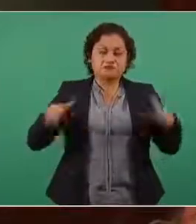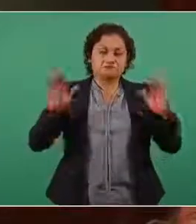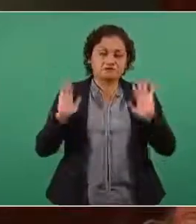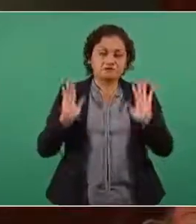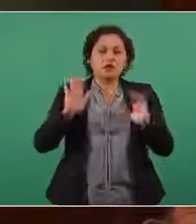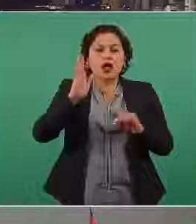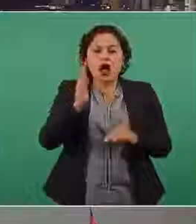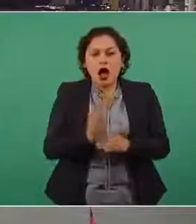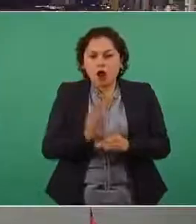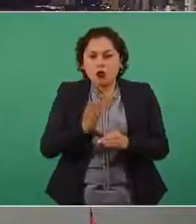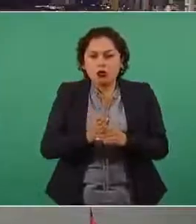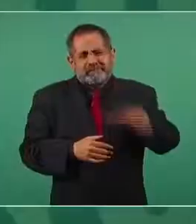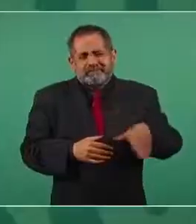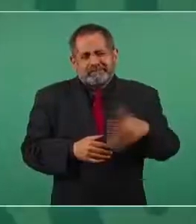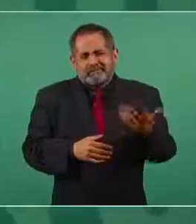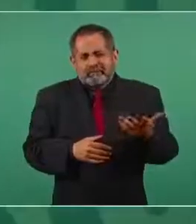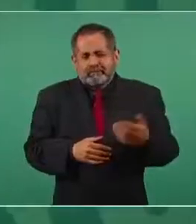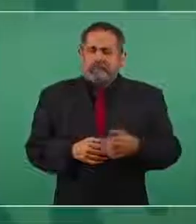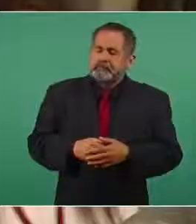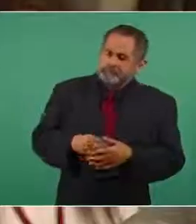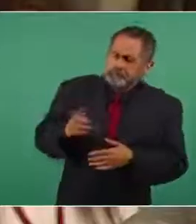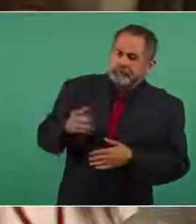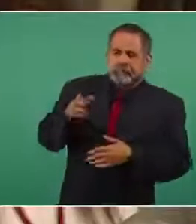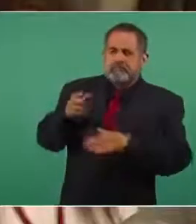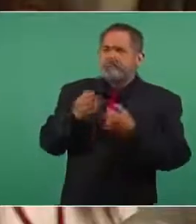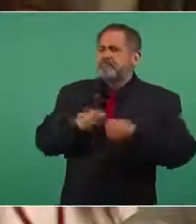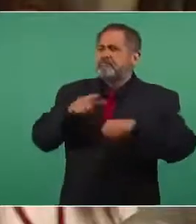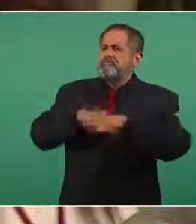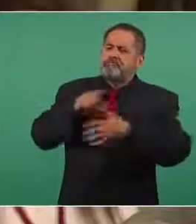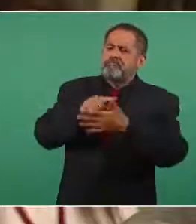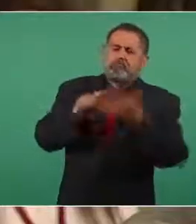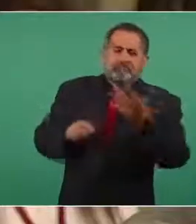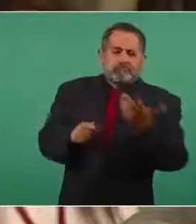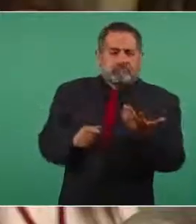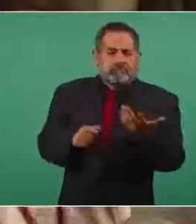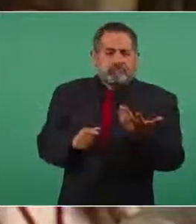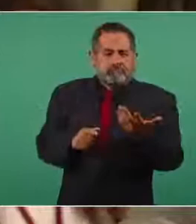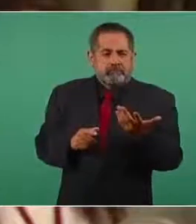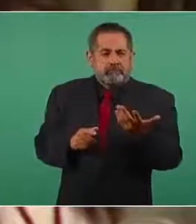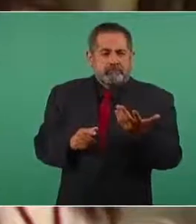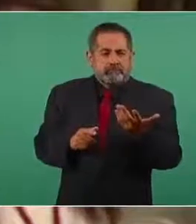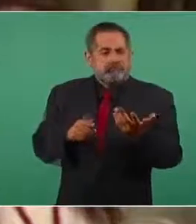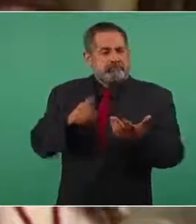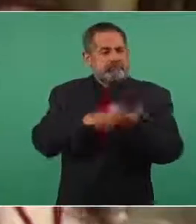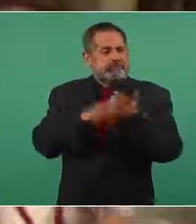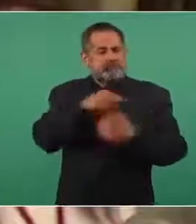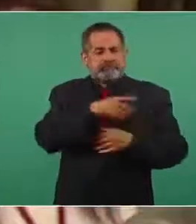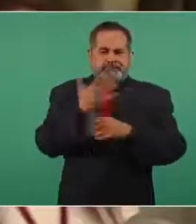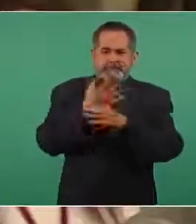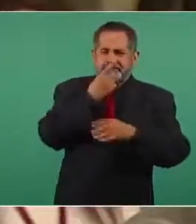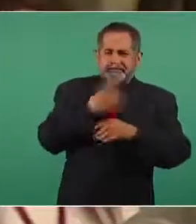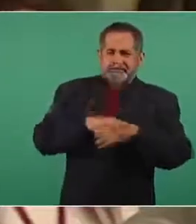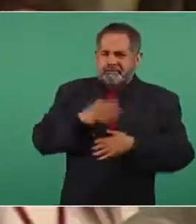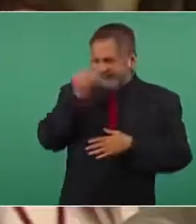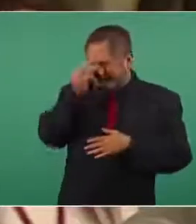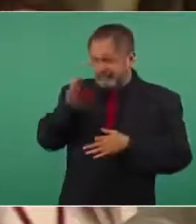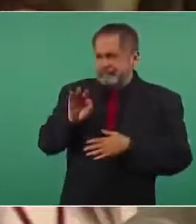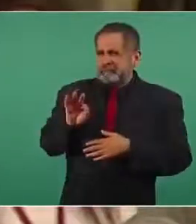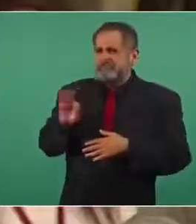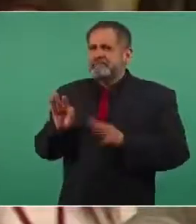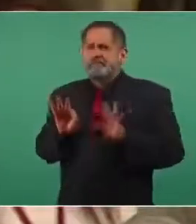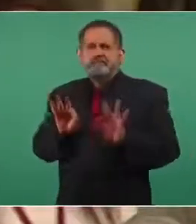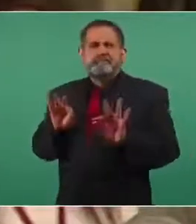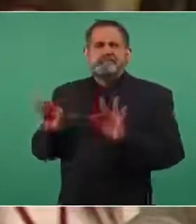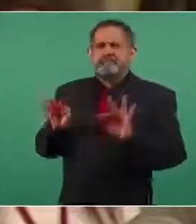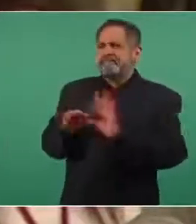tenido mucha repercusión. También en el ámbito social están haciendo lo que Jim Sharp llama el calentamiento de calle. Es